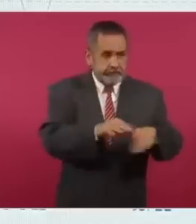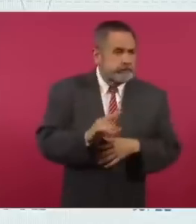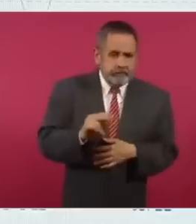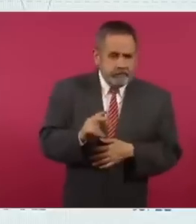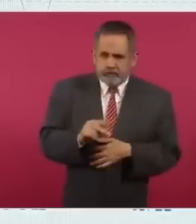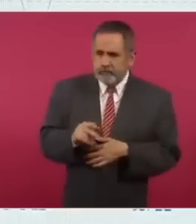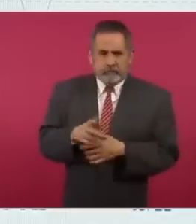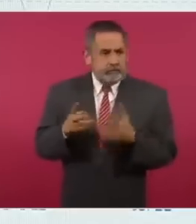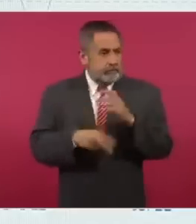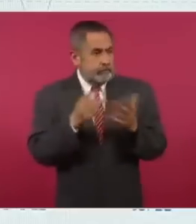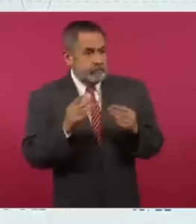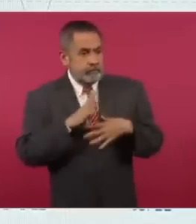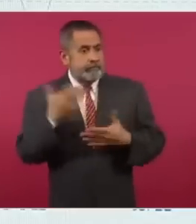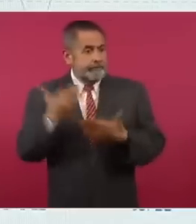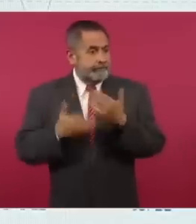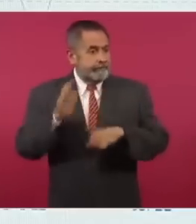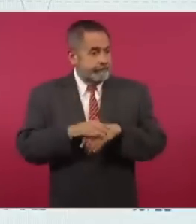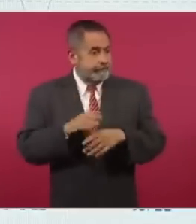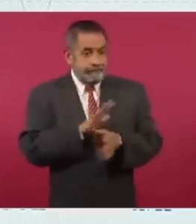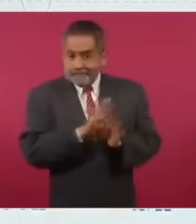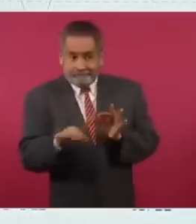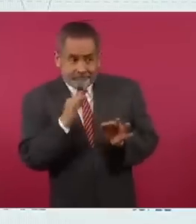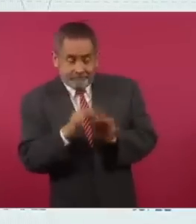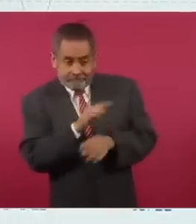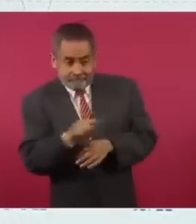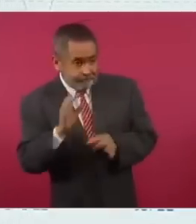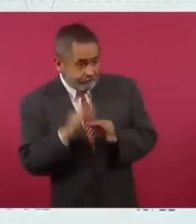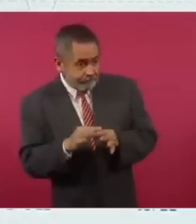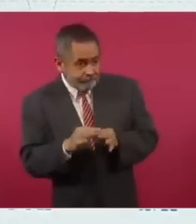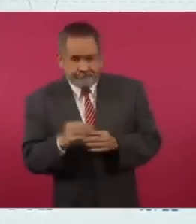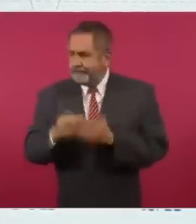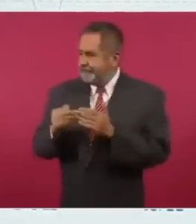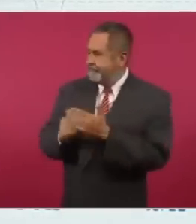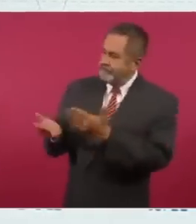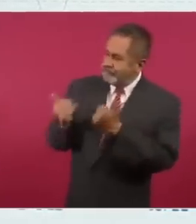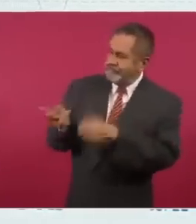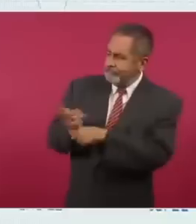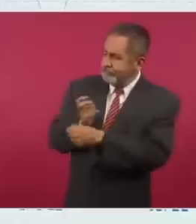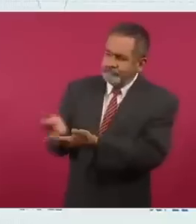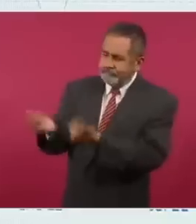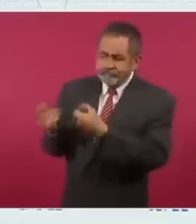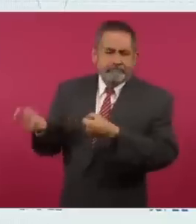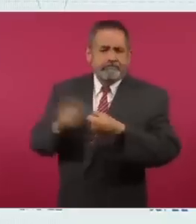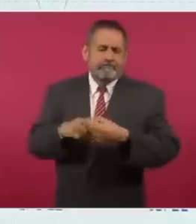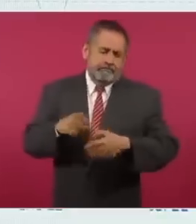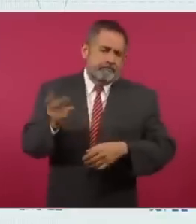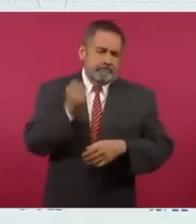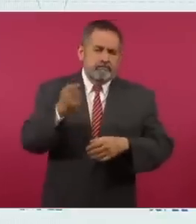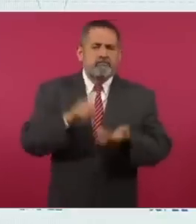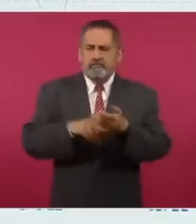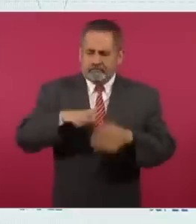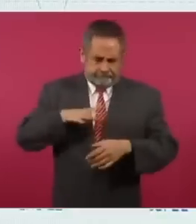hay, afortunadamente hay